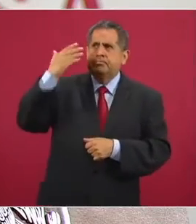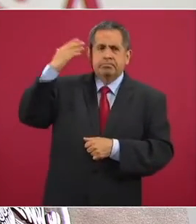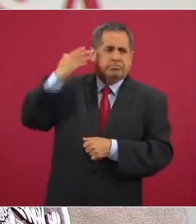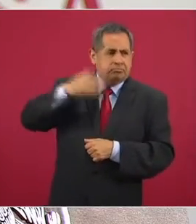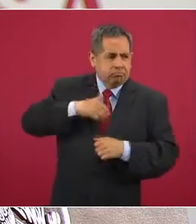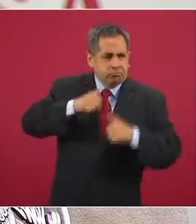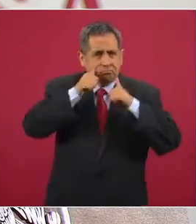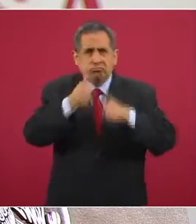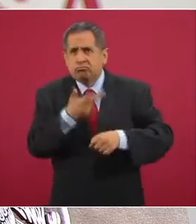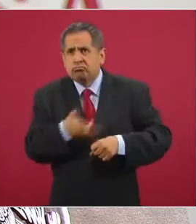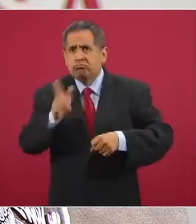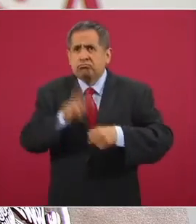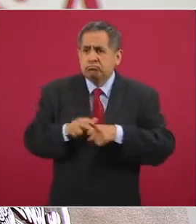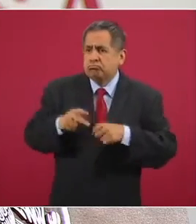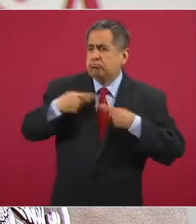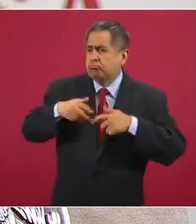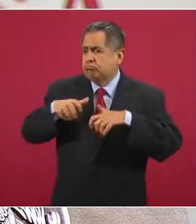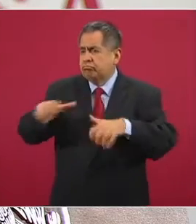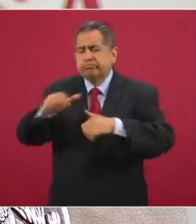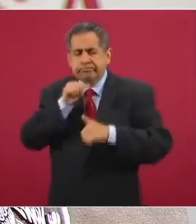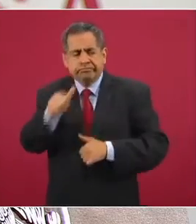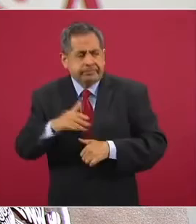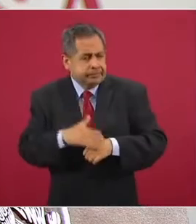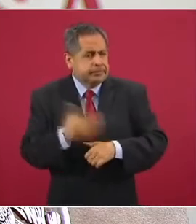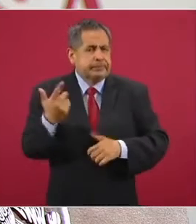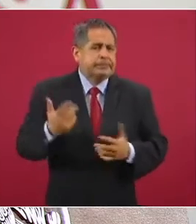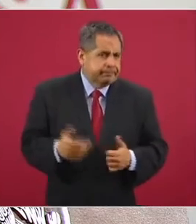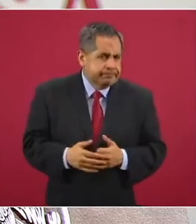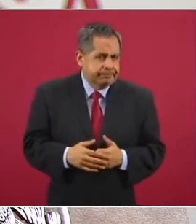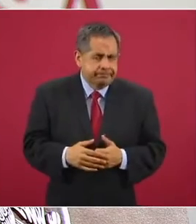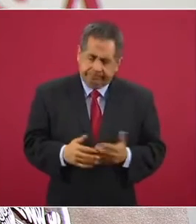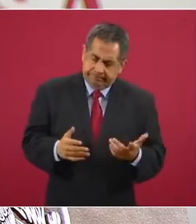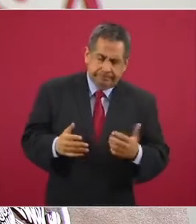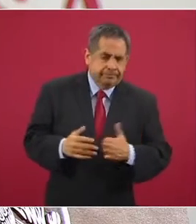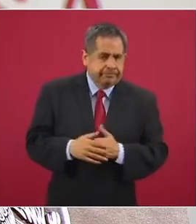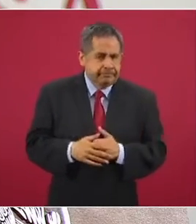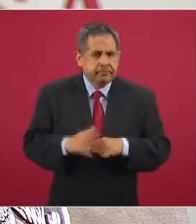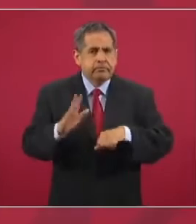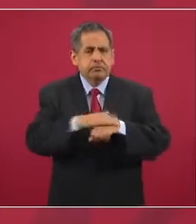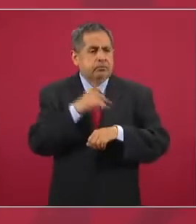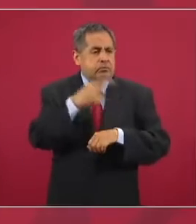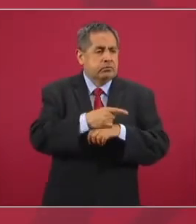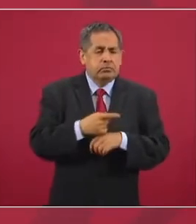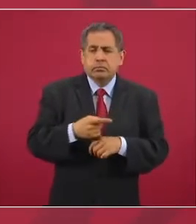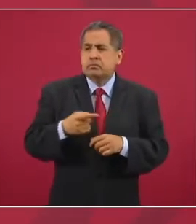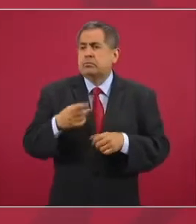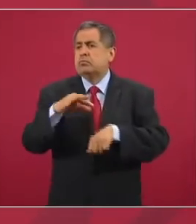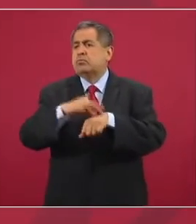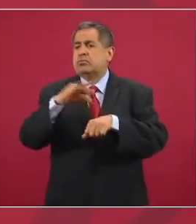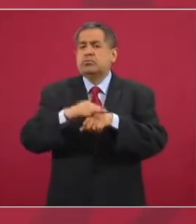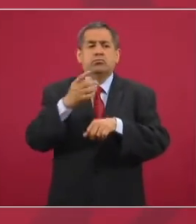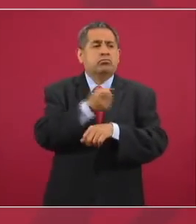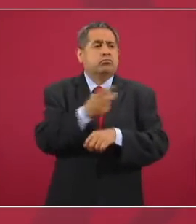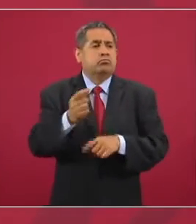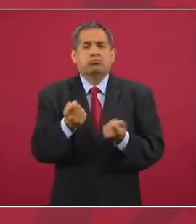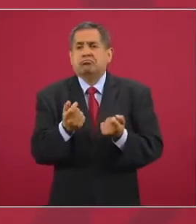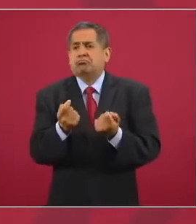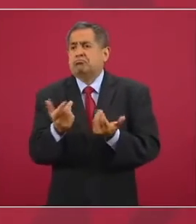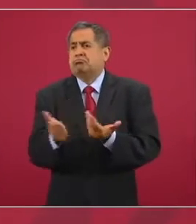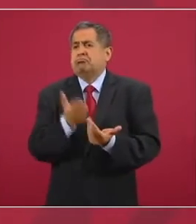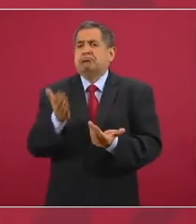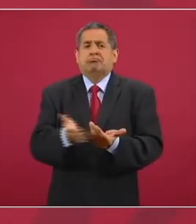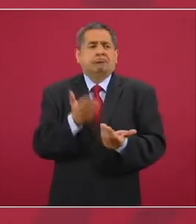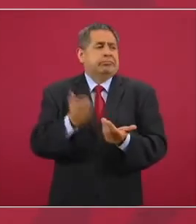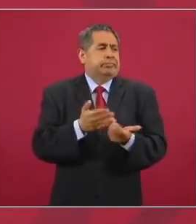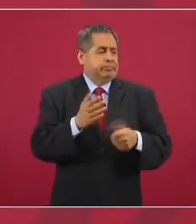la salud del pueblo, porque el déficit de médicos y de especialistas,